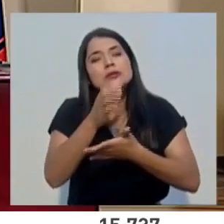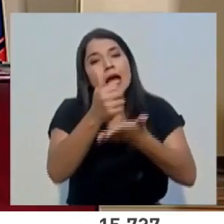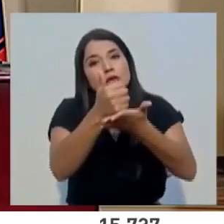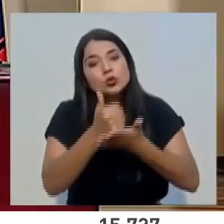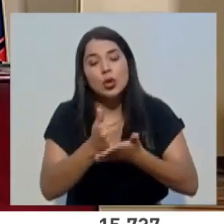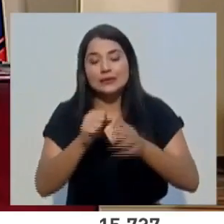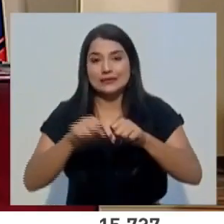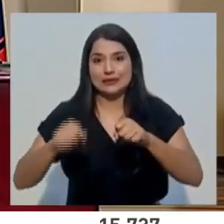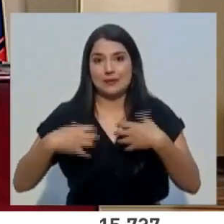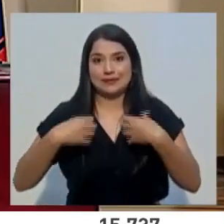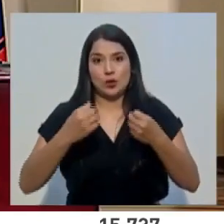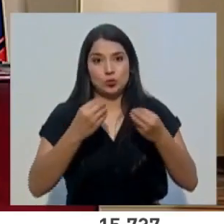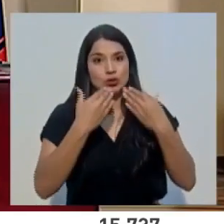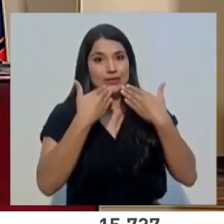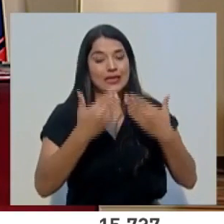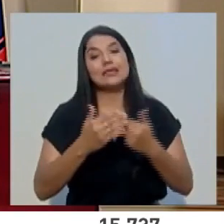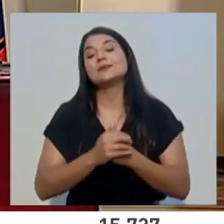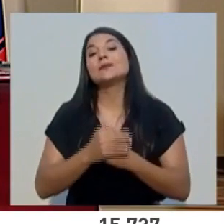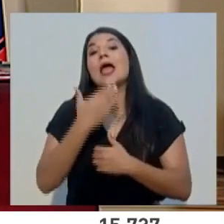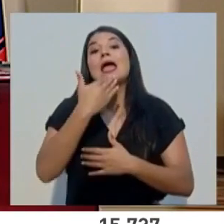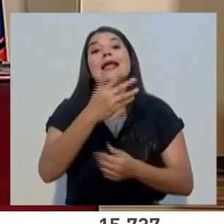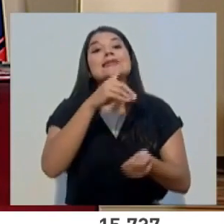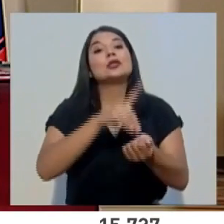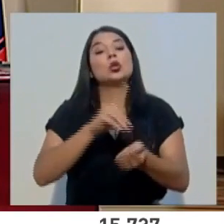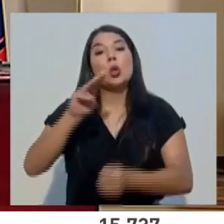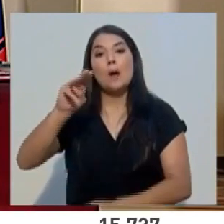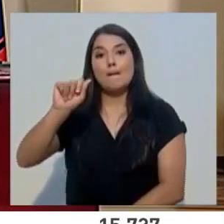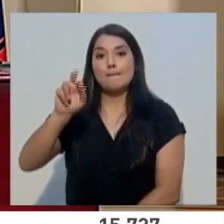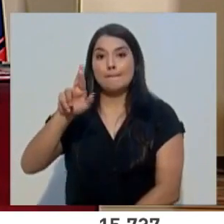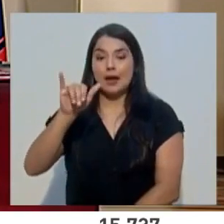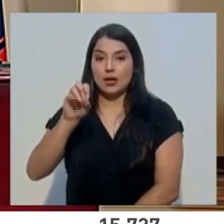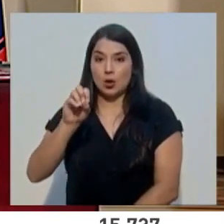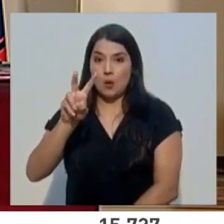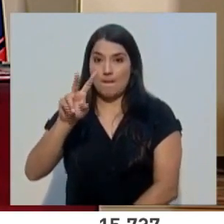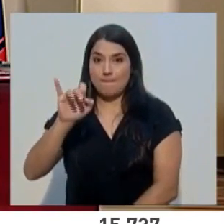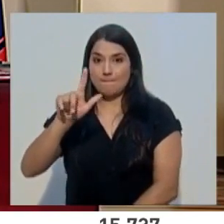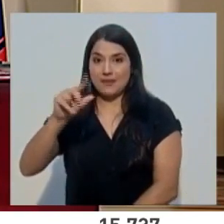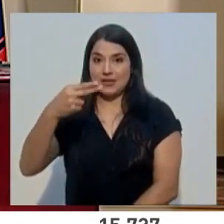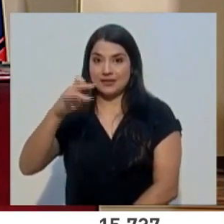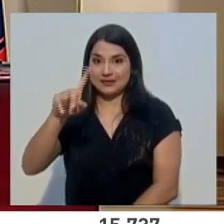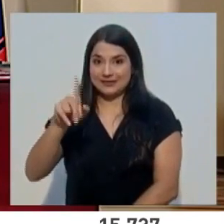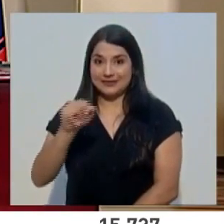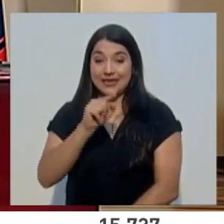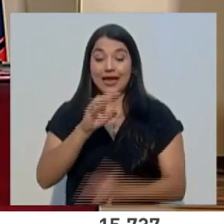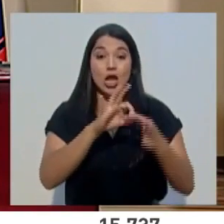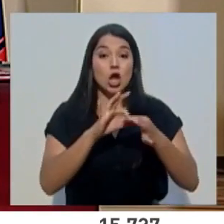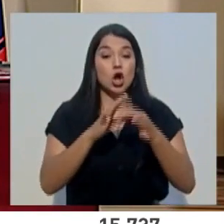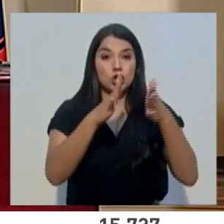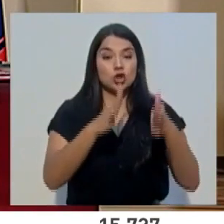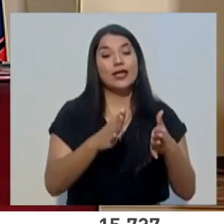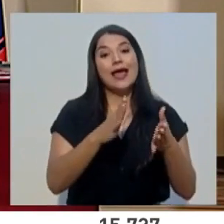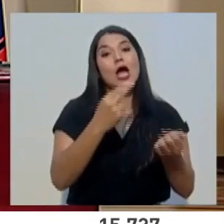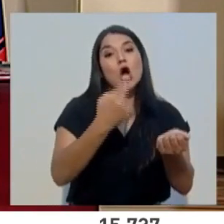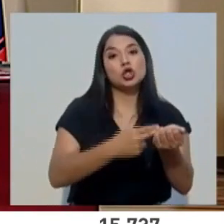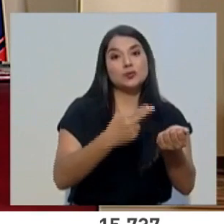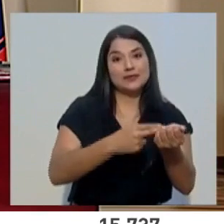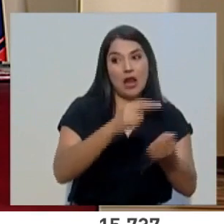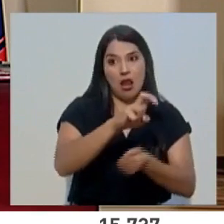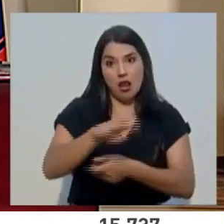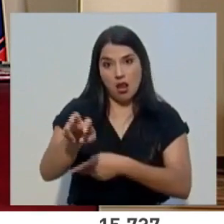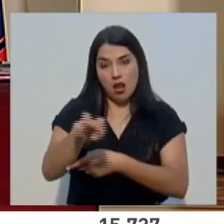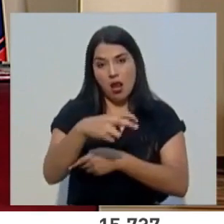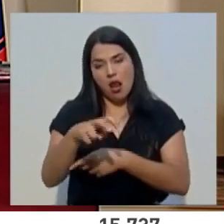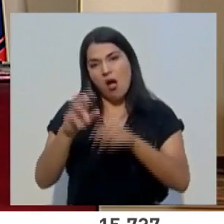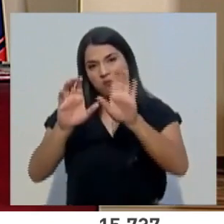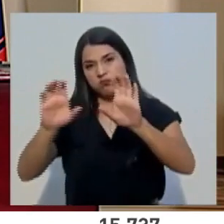gracias. Muchas gracias al doctor Mario Vilches, coordinador de la Unidad Médica Móvil. Le recordamos a la